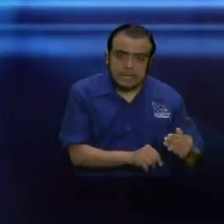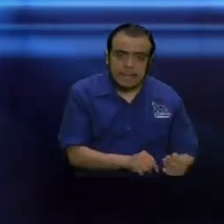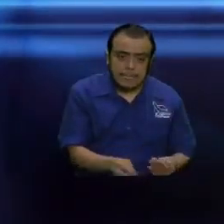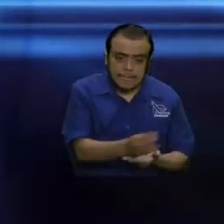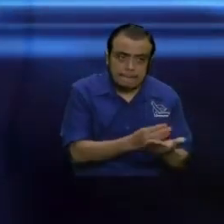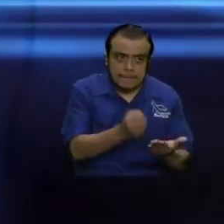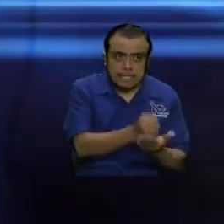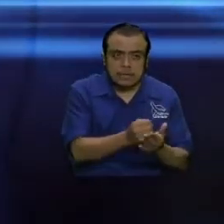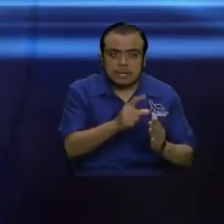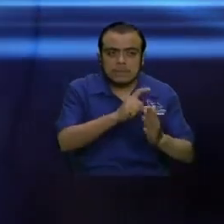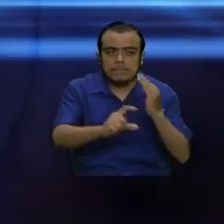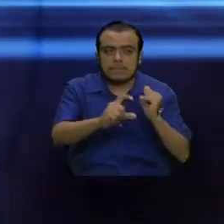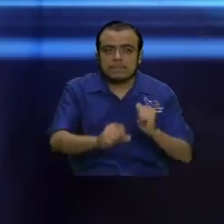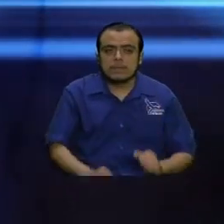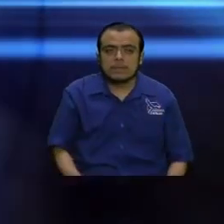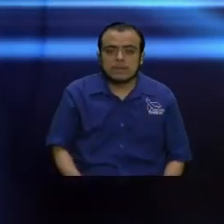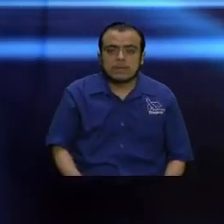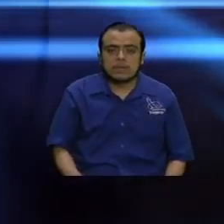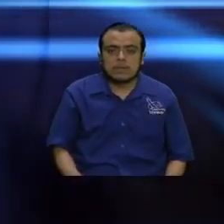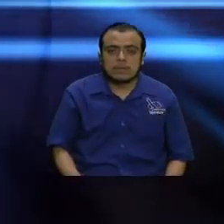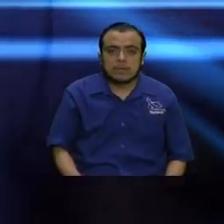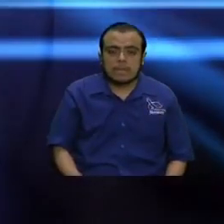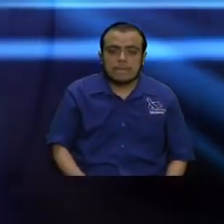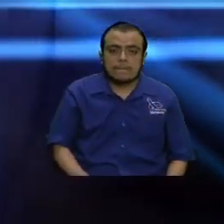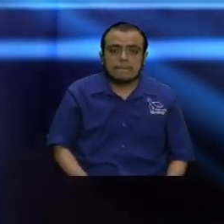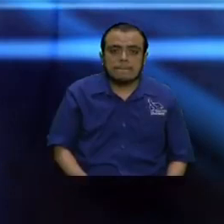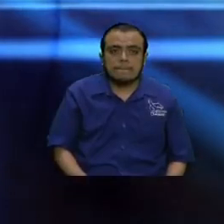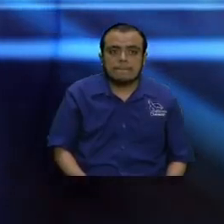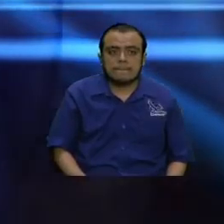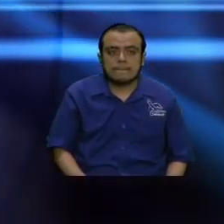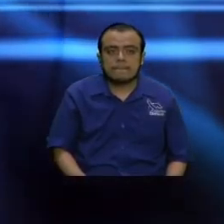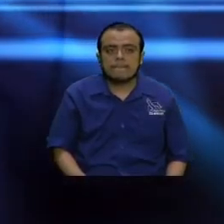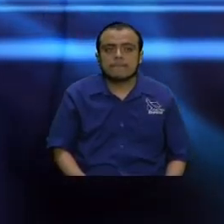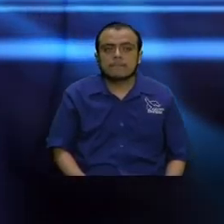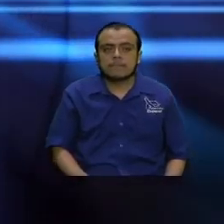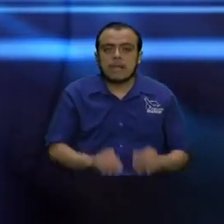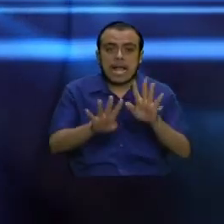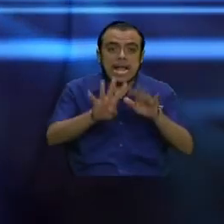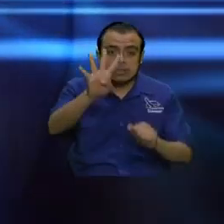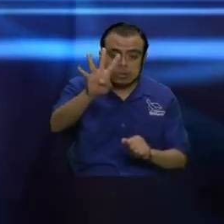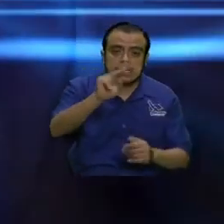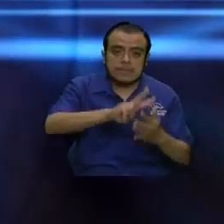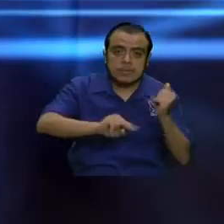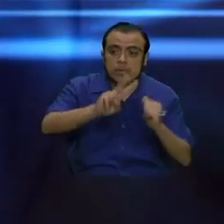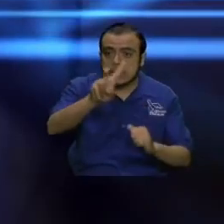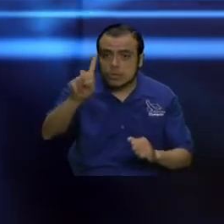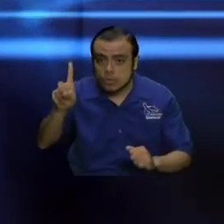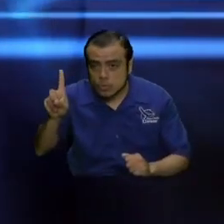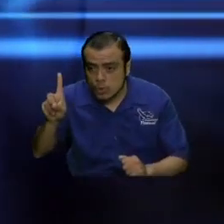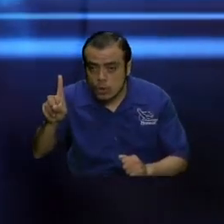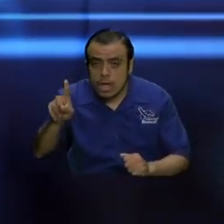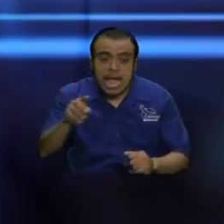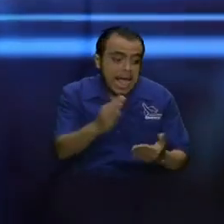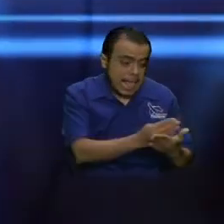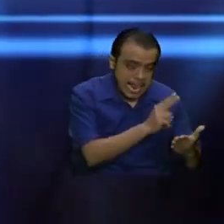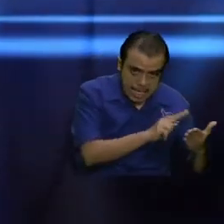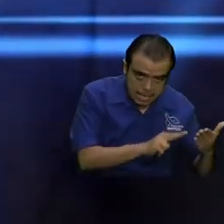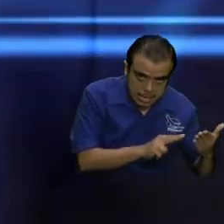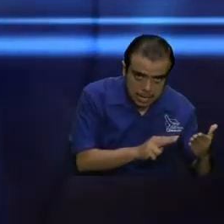a partir del 21. Dice, y los que comieron fueron unos cinco mil hombres,